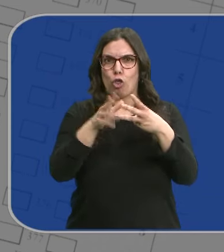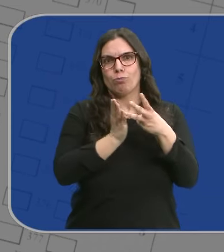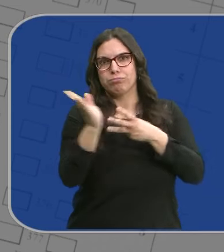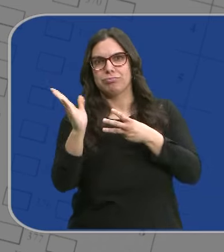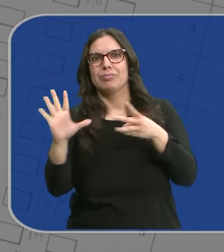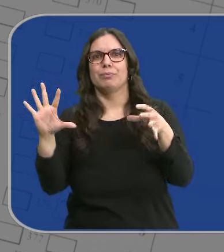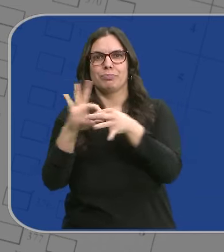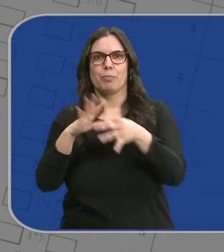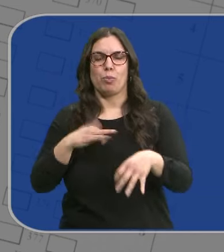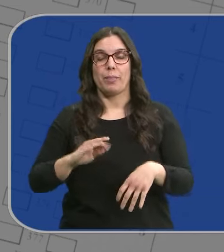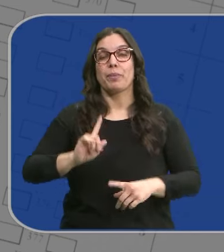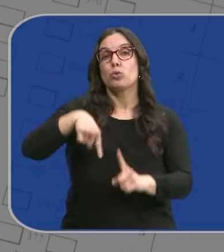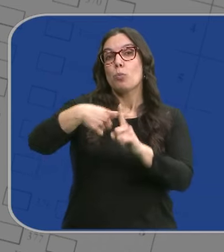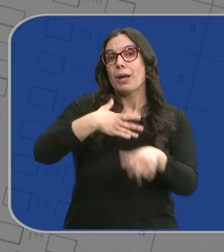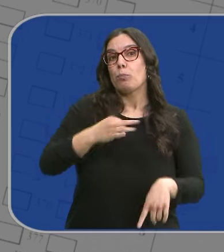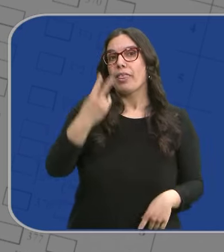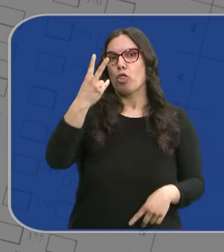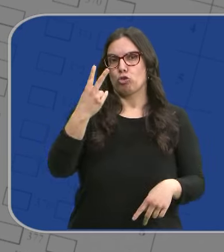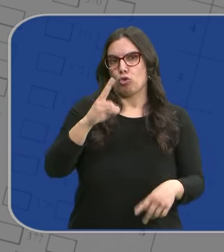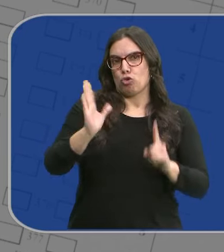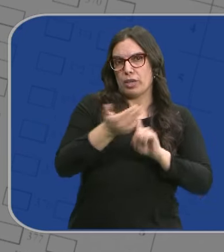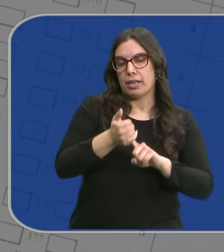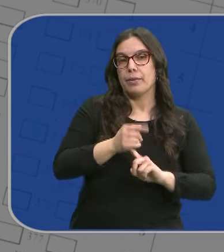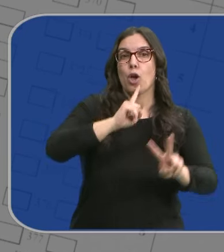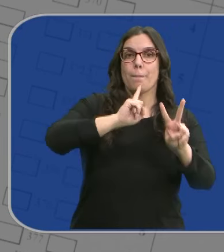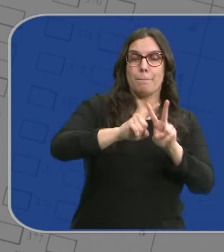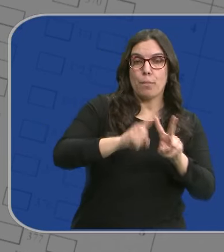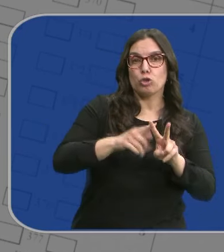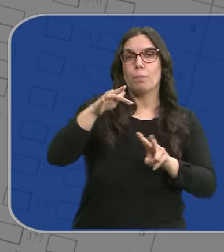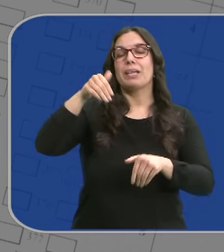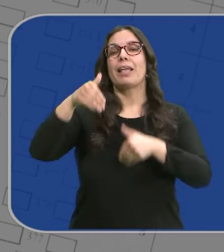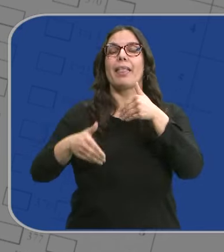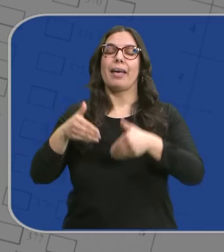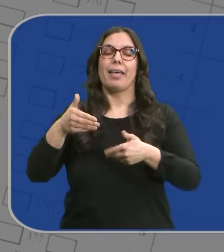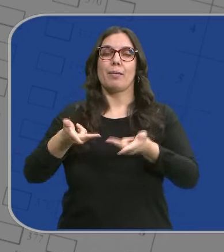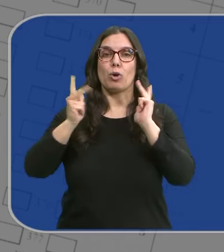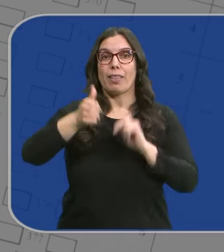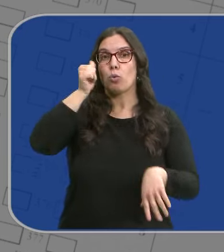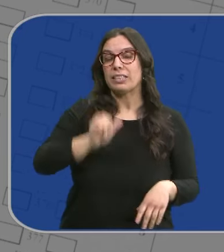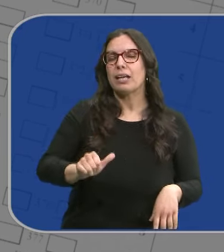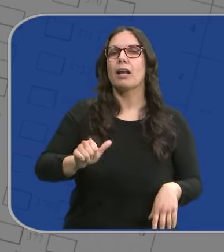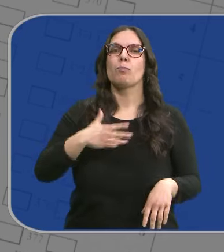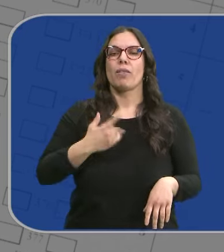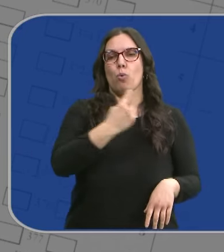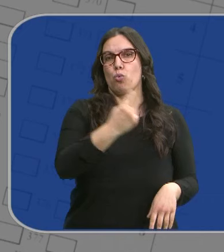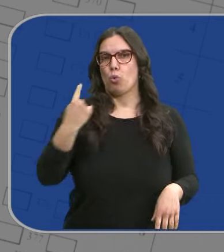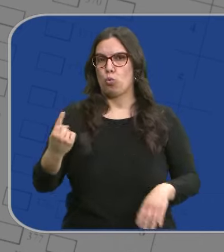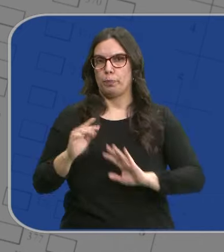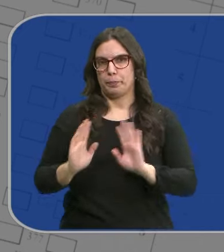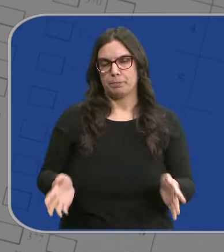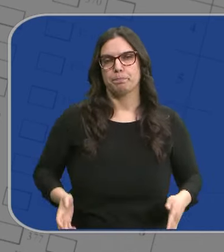alternativa. Sumar podría entrar con dos escaños. Vox y Democracia Ourenzana podrían entrar también con uno cada uno.